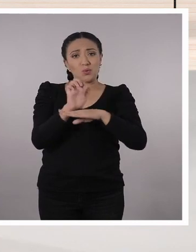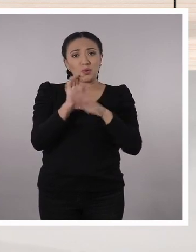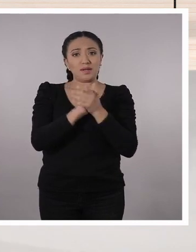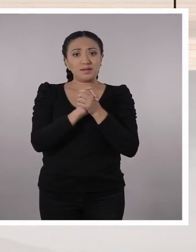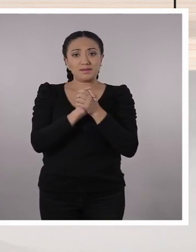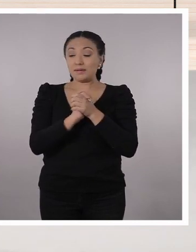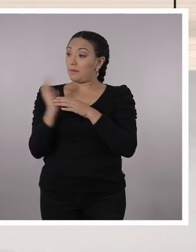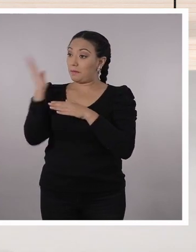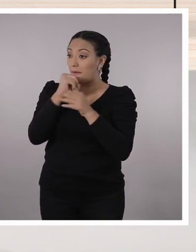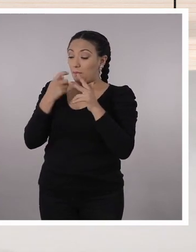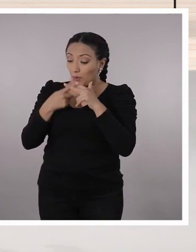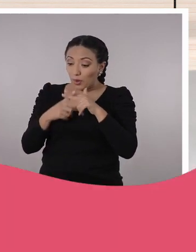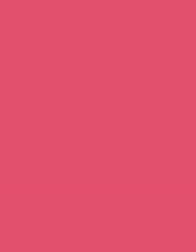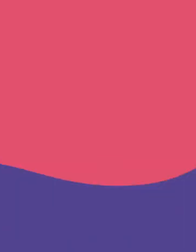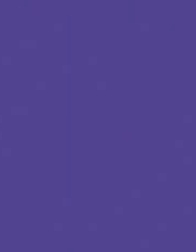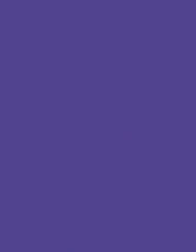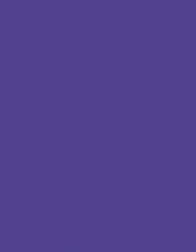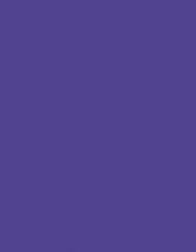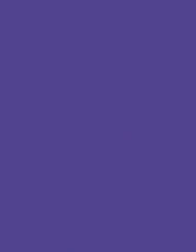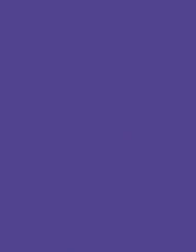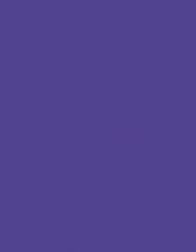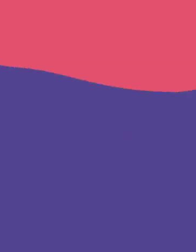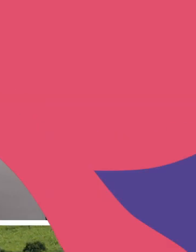empezamos este viaje? Empecemos. ¡Vamos!